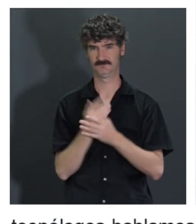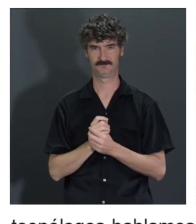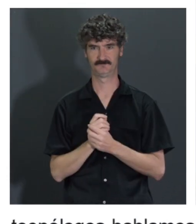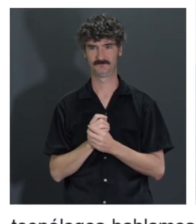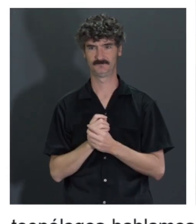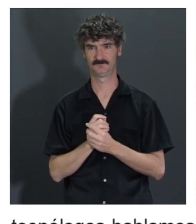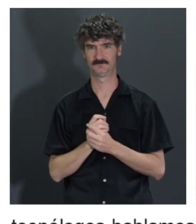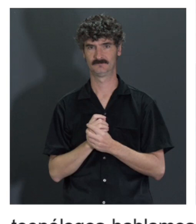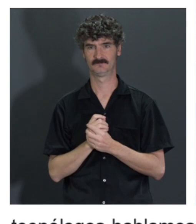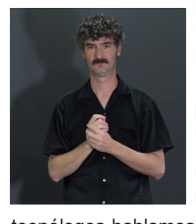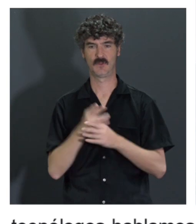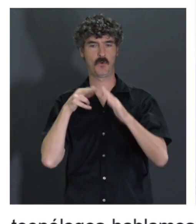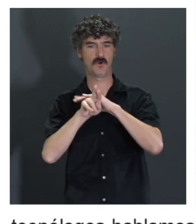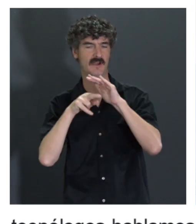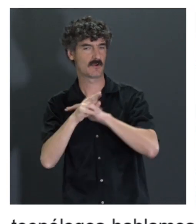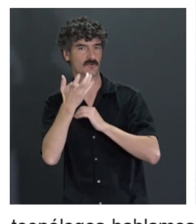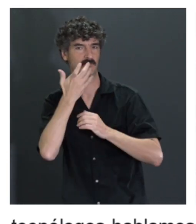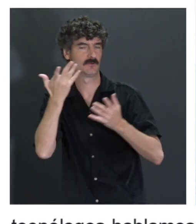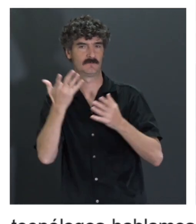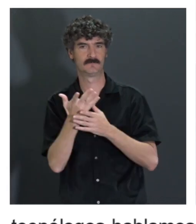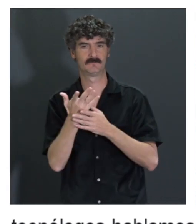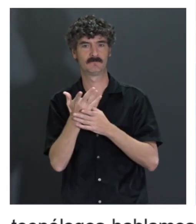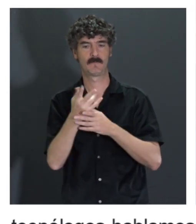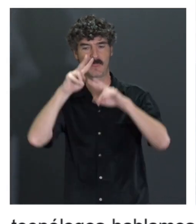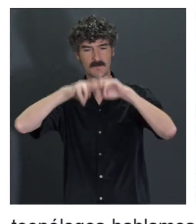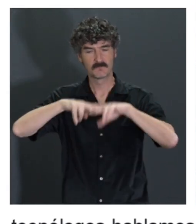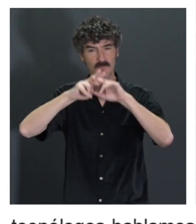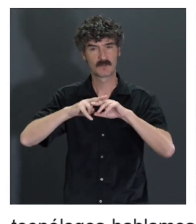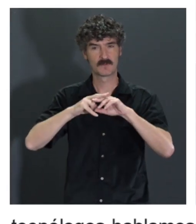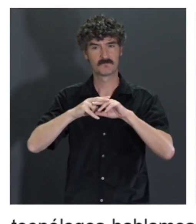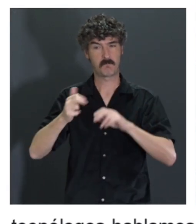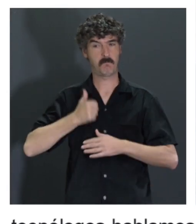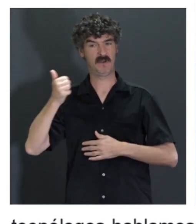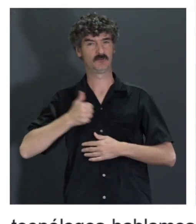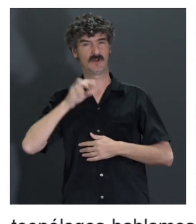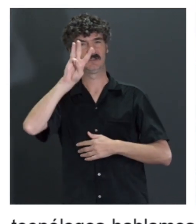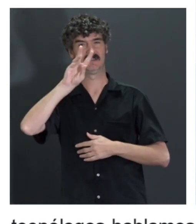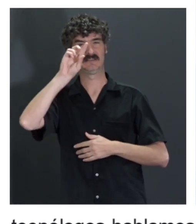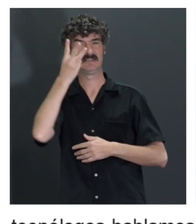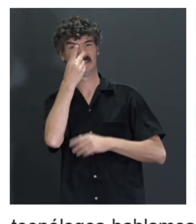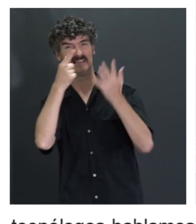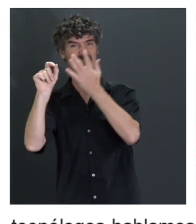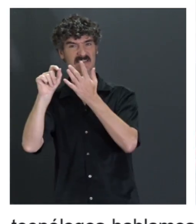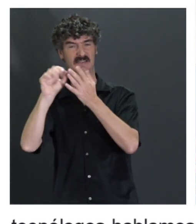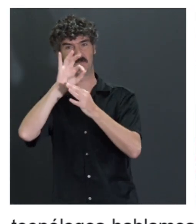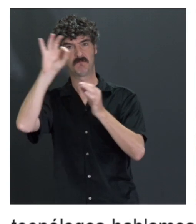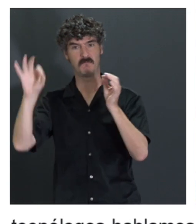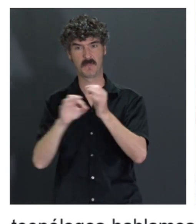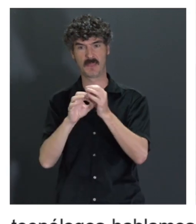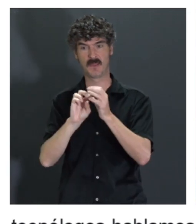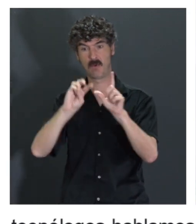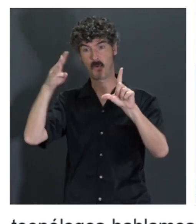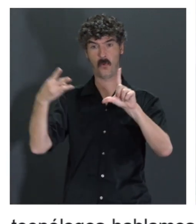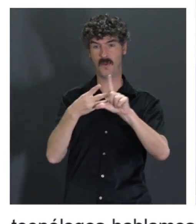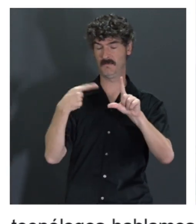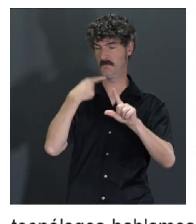recurso que es una exploración virtual de 360, y les hablas de una página web virtual, y entonces dicen, ah, pues